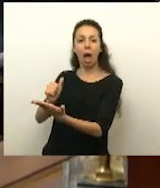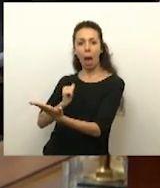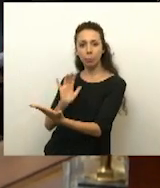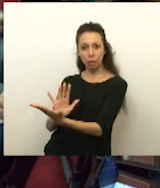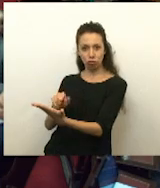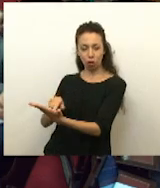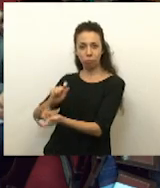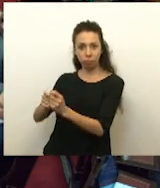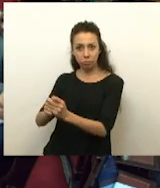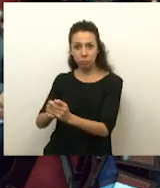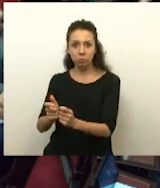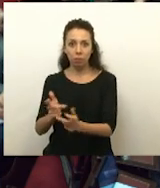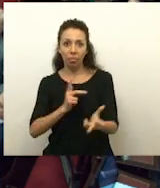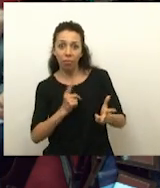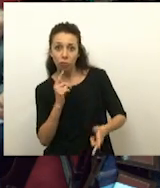Dijeron que sí.